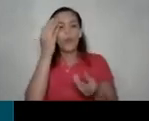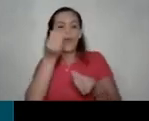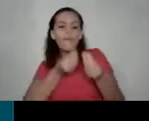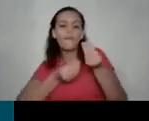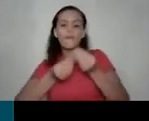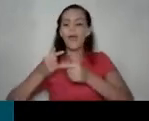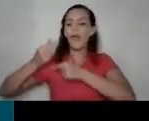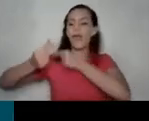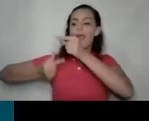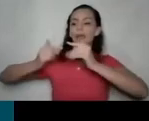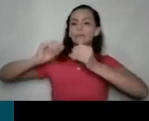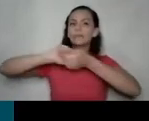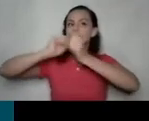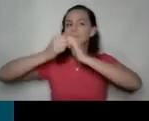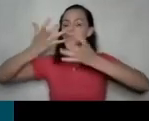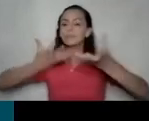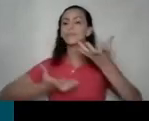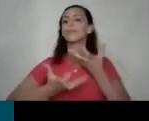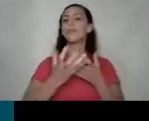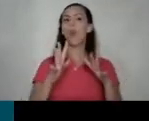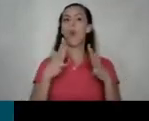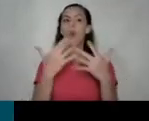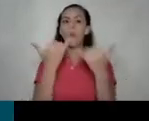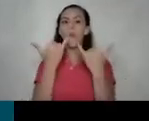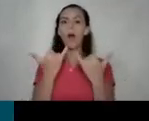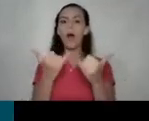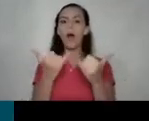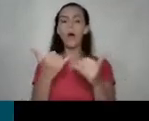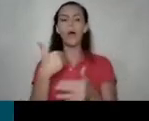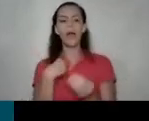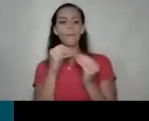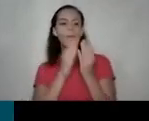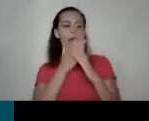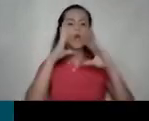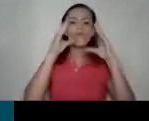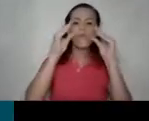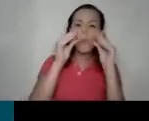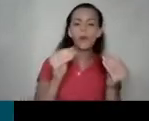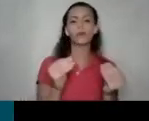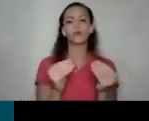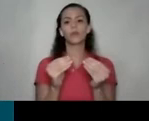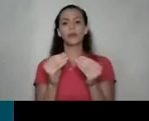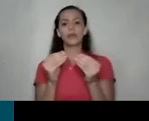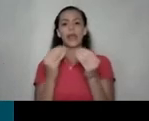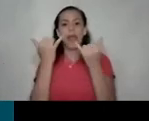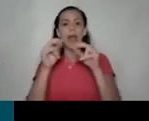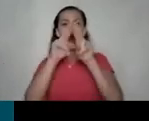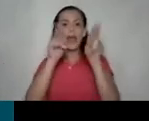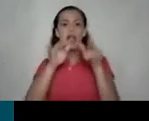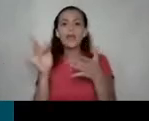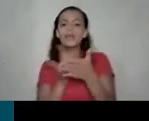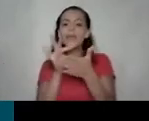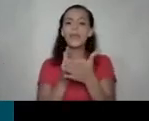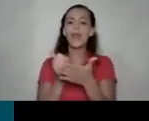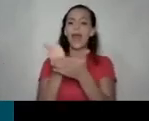por supuesto ahora tenemos mucho más acceso a la información la era digital nos permite conocer de primera